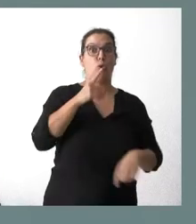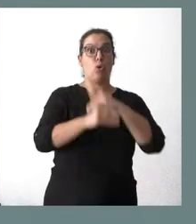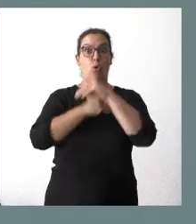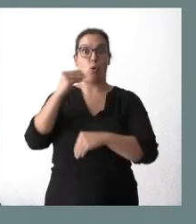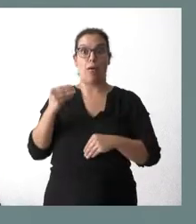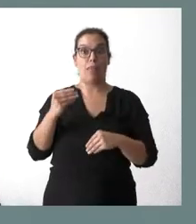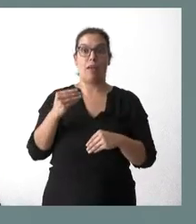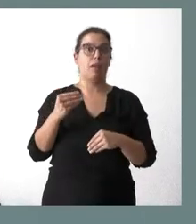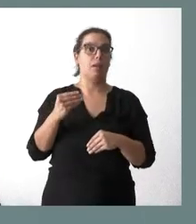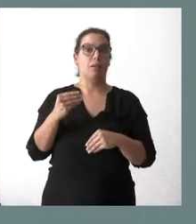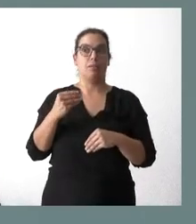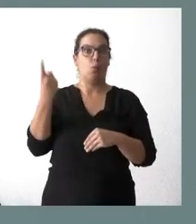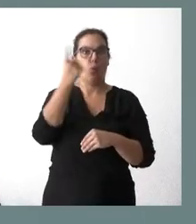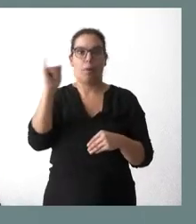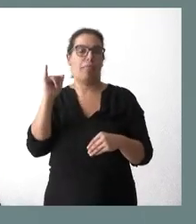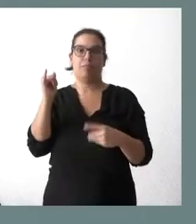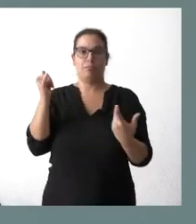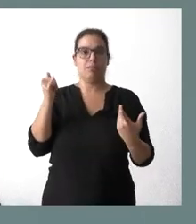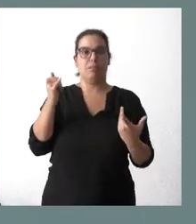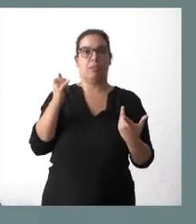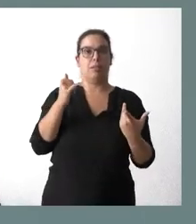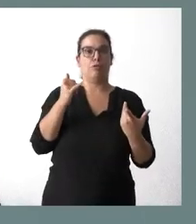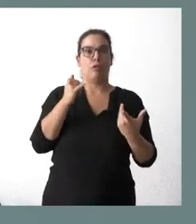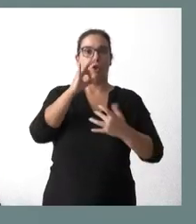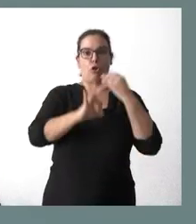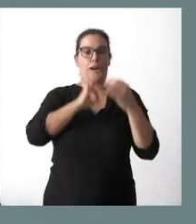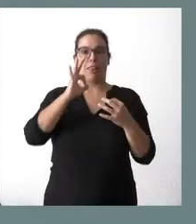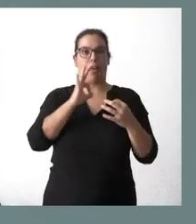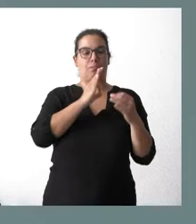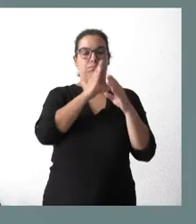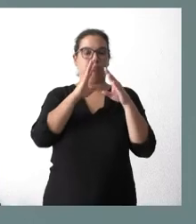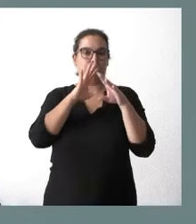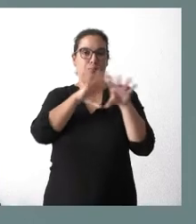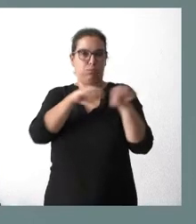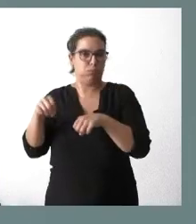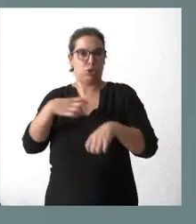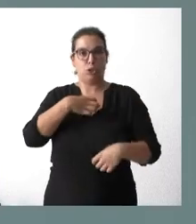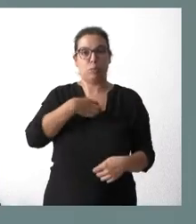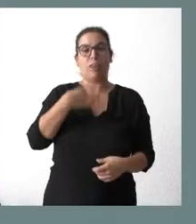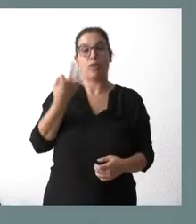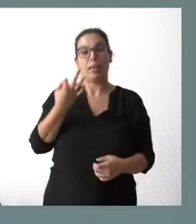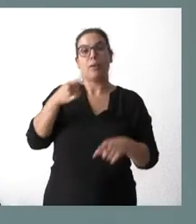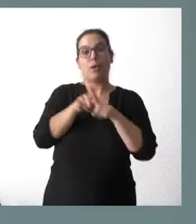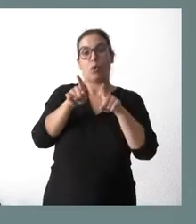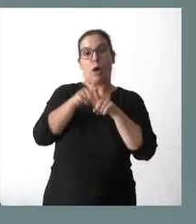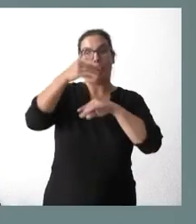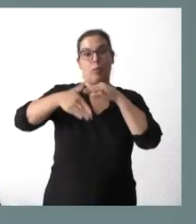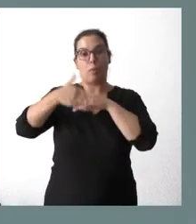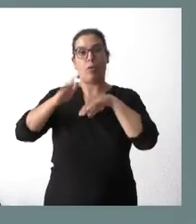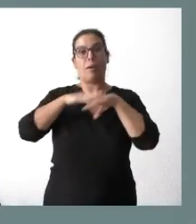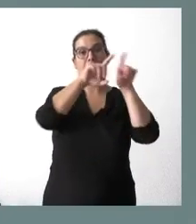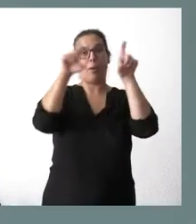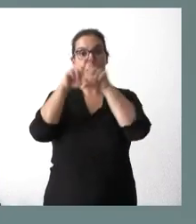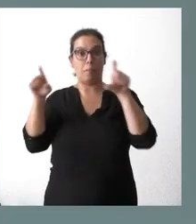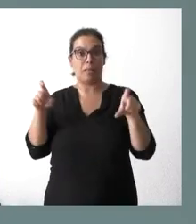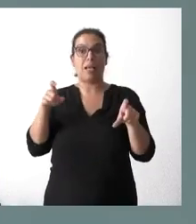oferta en el mercado de algunas actuaciones. Por lo tanto, que se module todo tipo de cuestión relativa al ámbito empresarial, incluso, aunque solo sea de